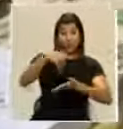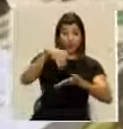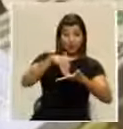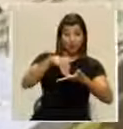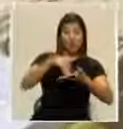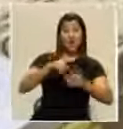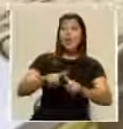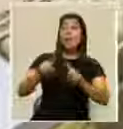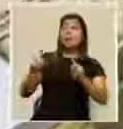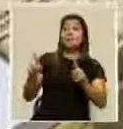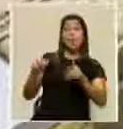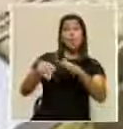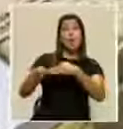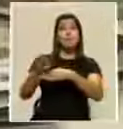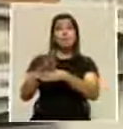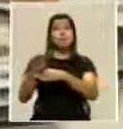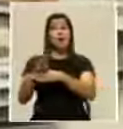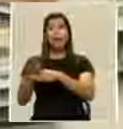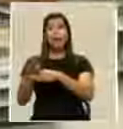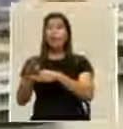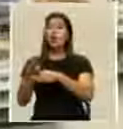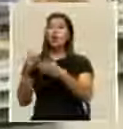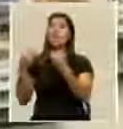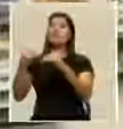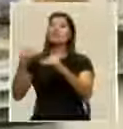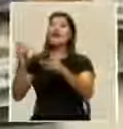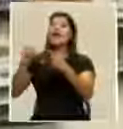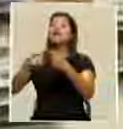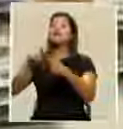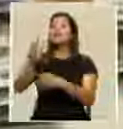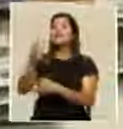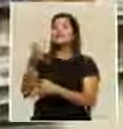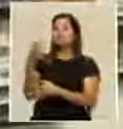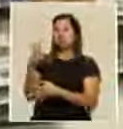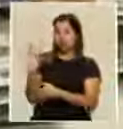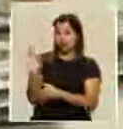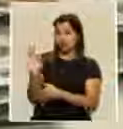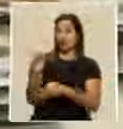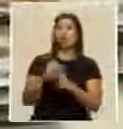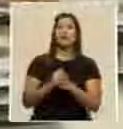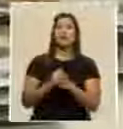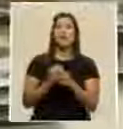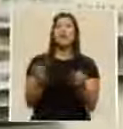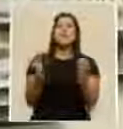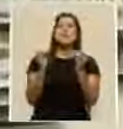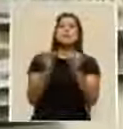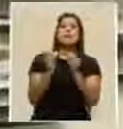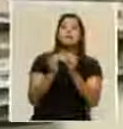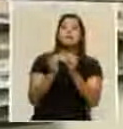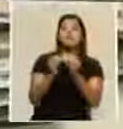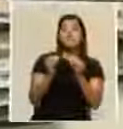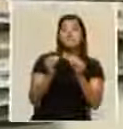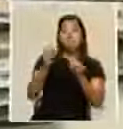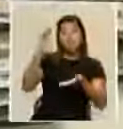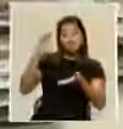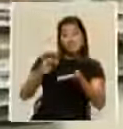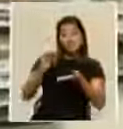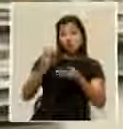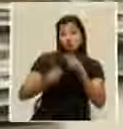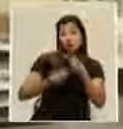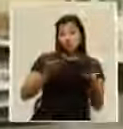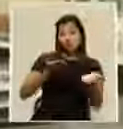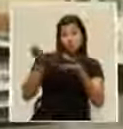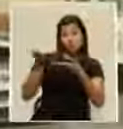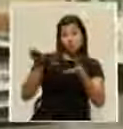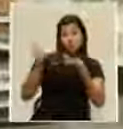llega a los 619 colones. La reducción de las exportaciones, una mayor demanda y poca oferta de dólares en el mercado,